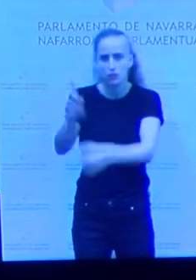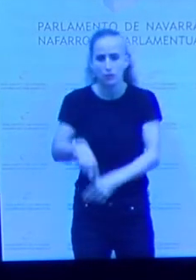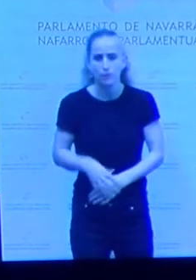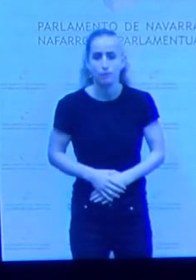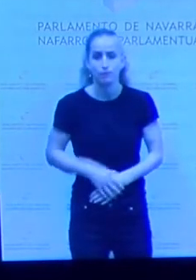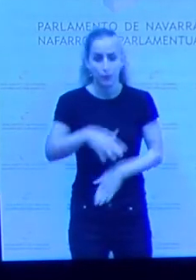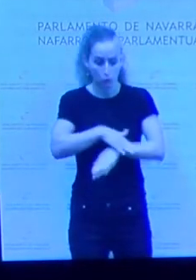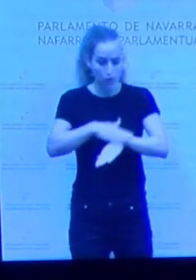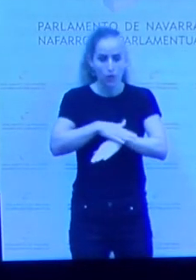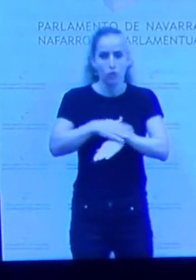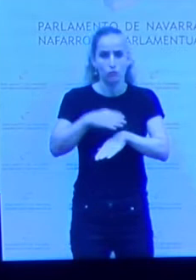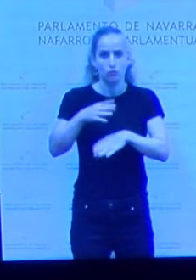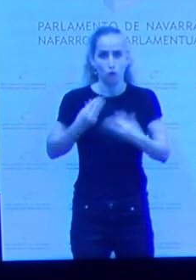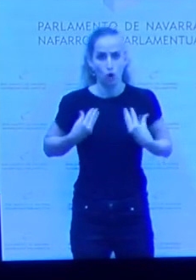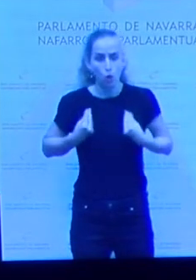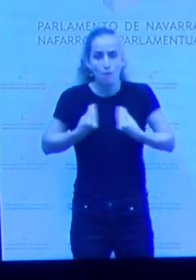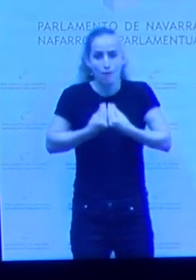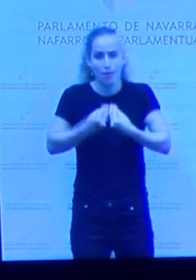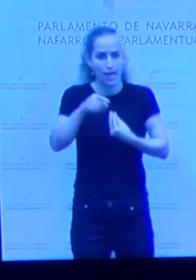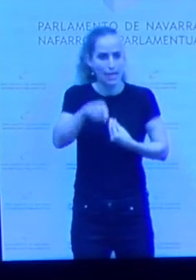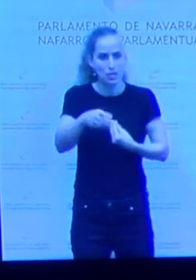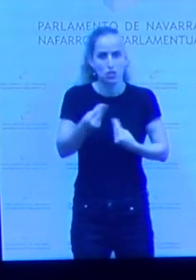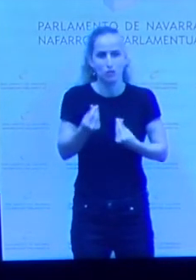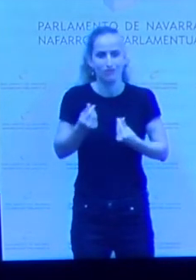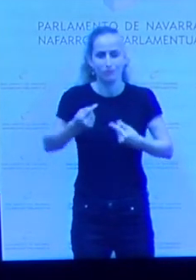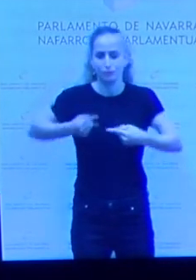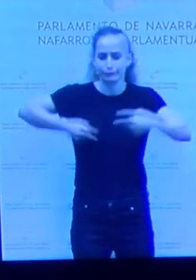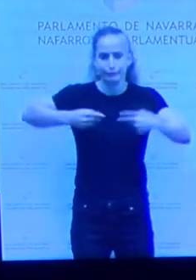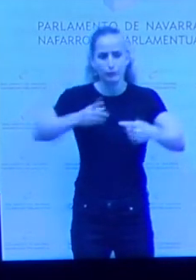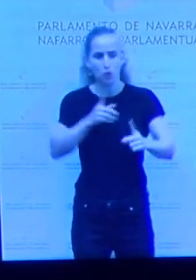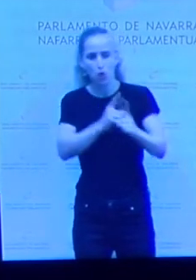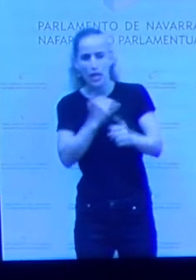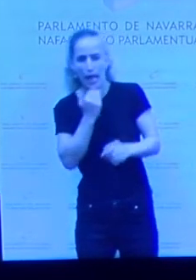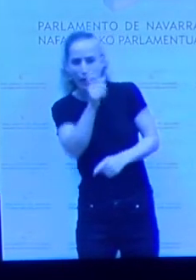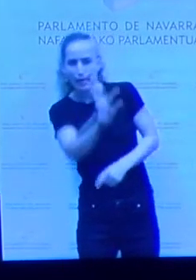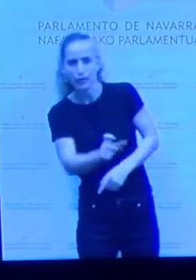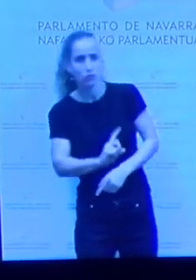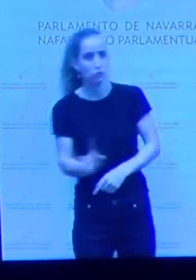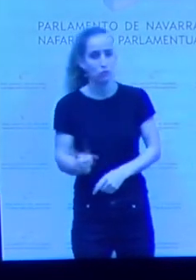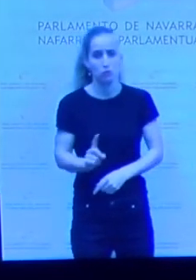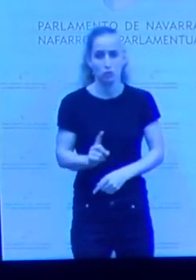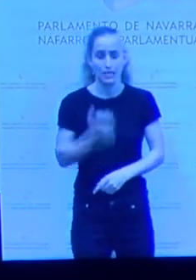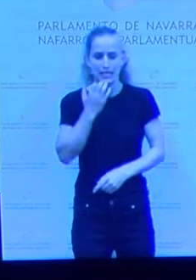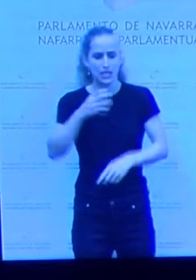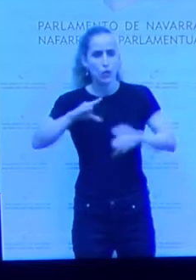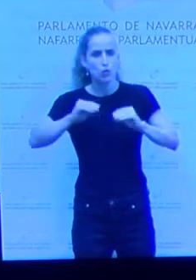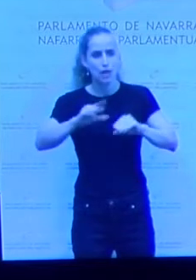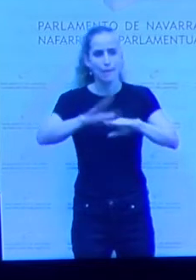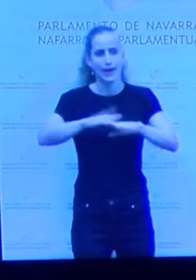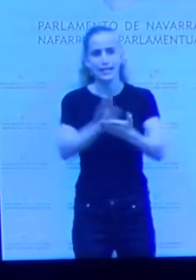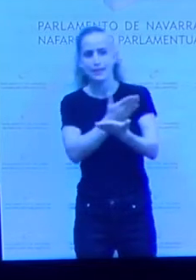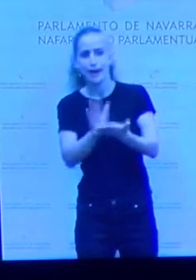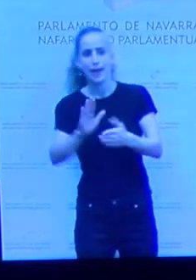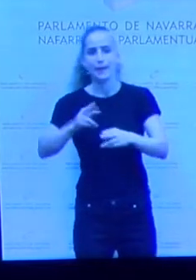no es ni debe ser un ariete contra nadie y quien la utilice no para unir, sino para separar y para hacer política